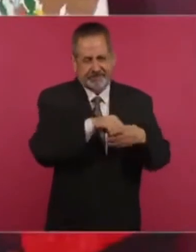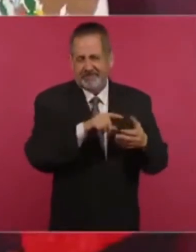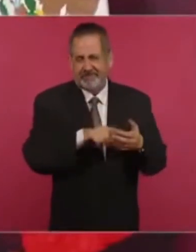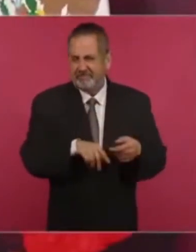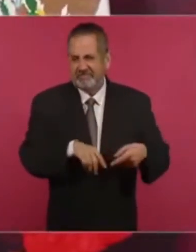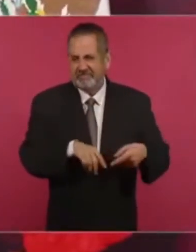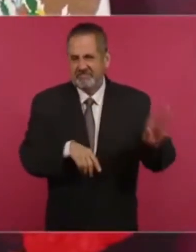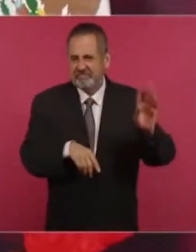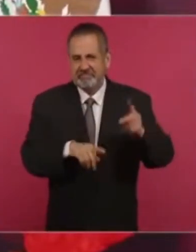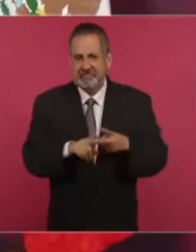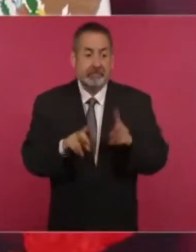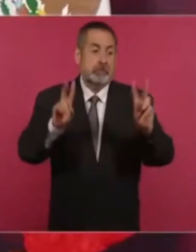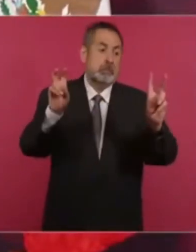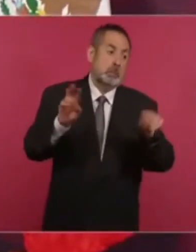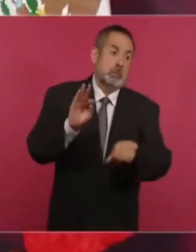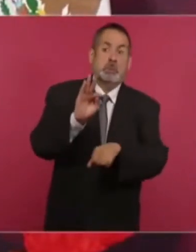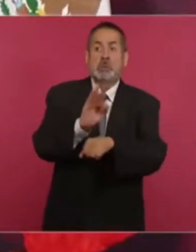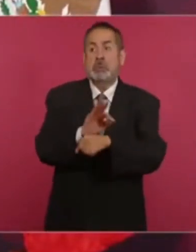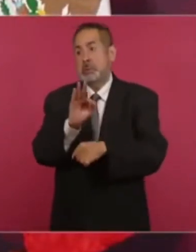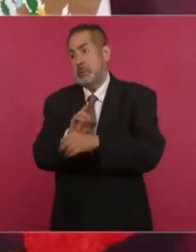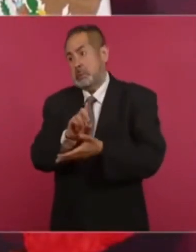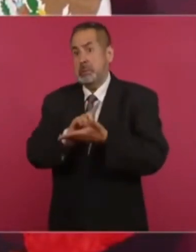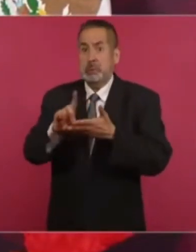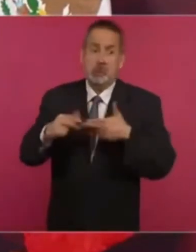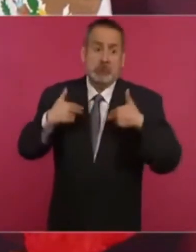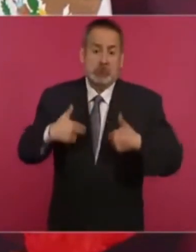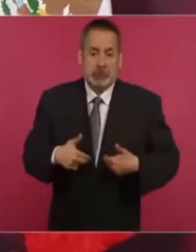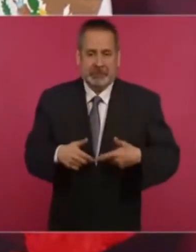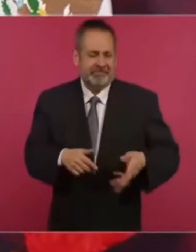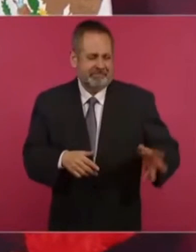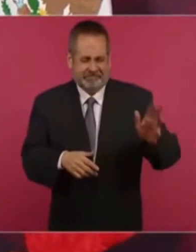los pseudo defensores de derechos humanos